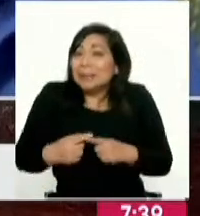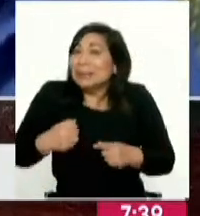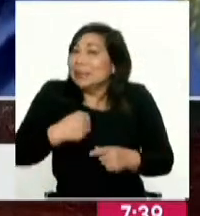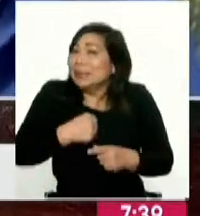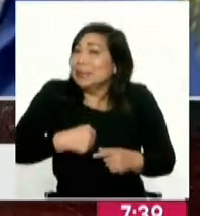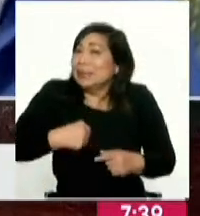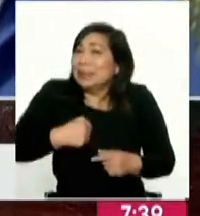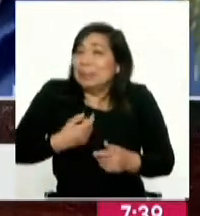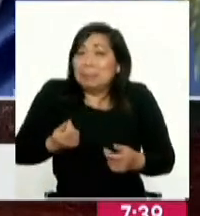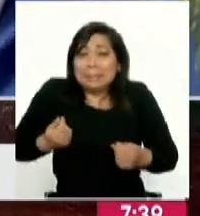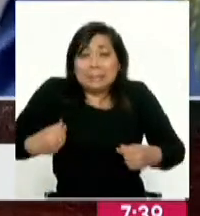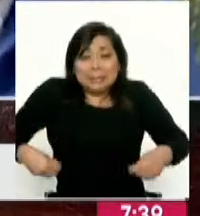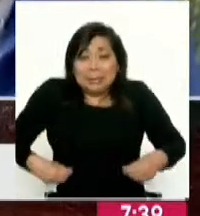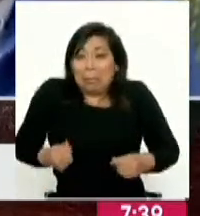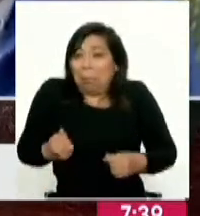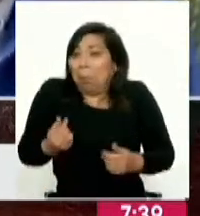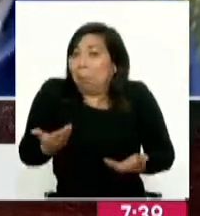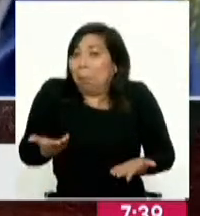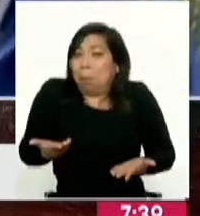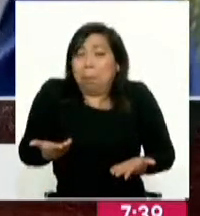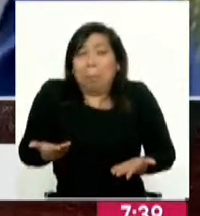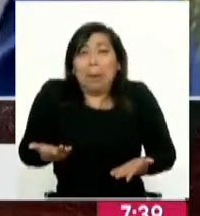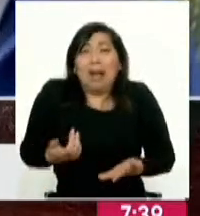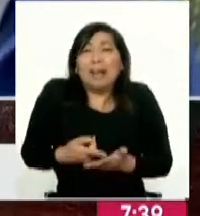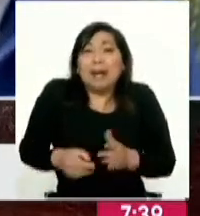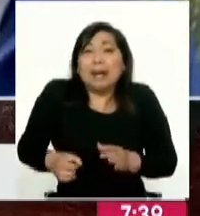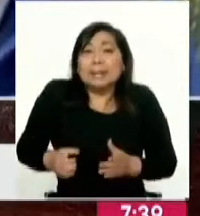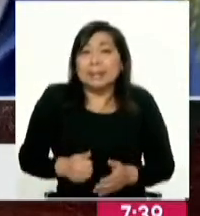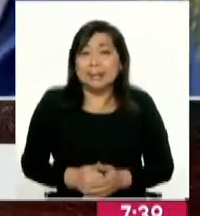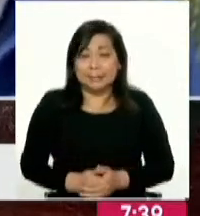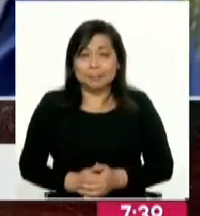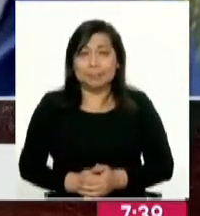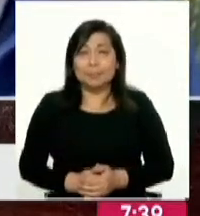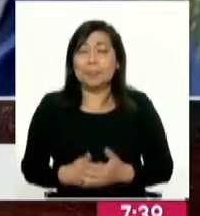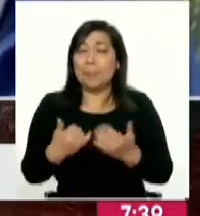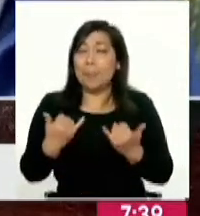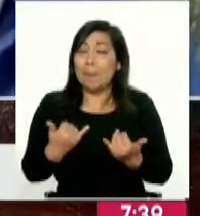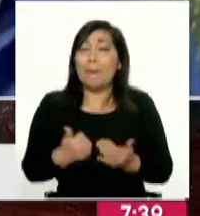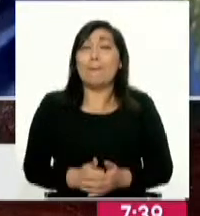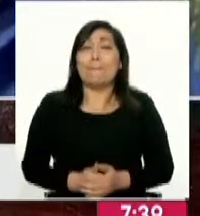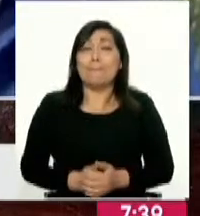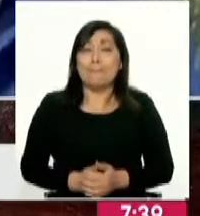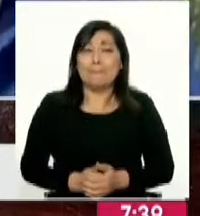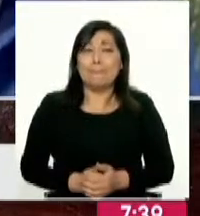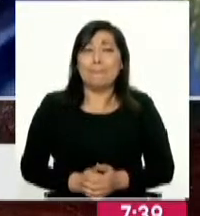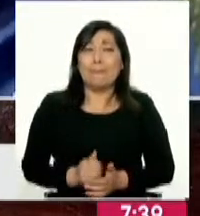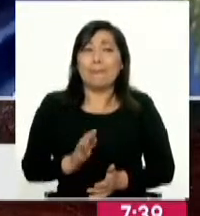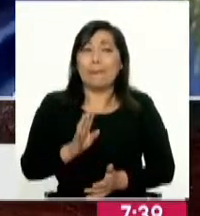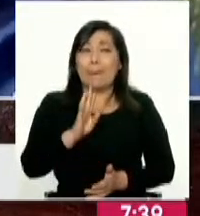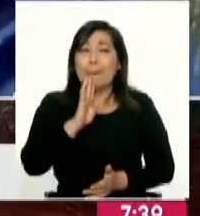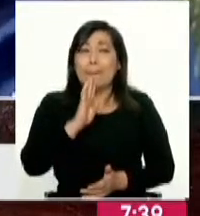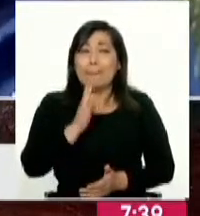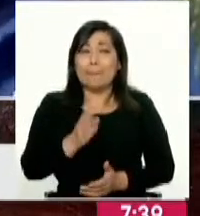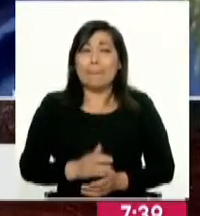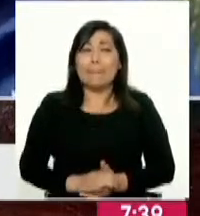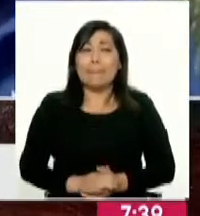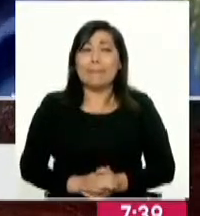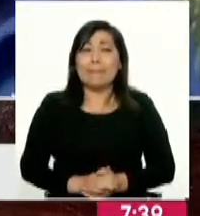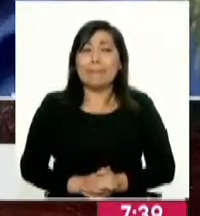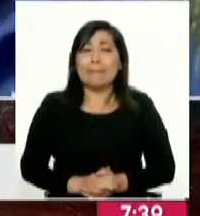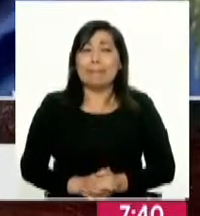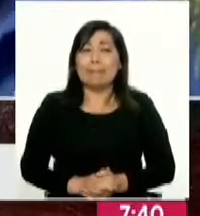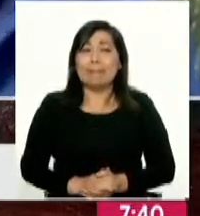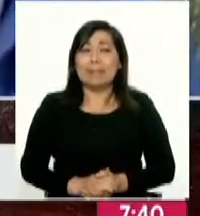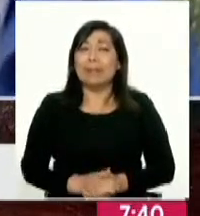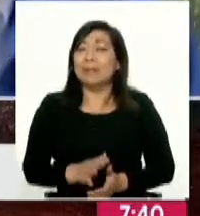Lamentablemente, los bolsillos están severamente golpeados. Dicho esto, ok. Si me permites, sí, si te escucho, si me permites la